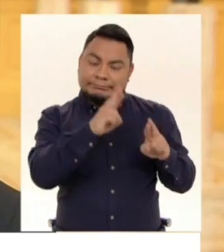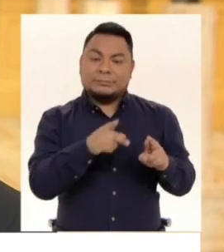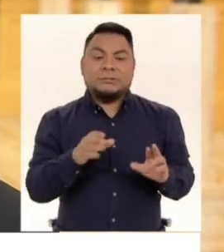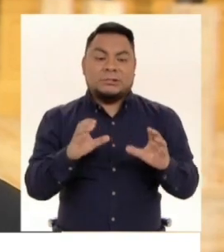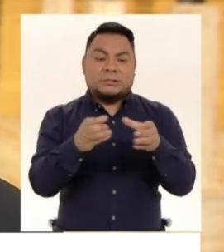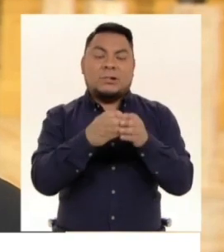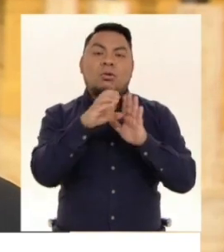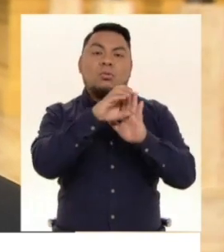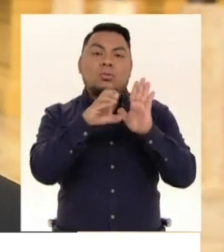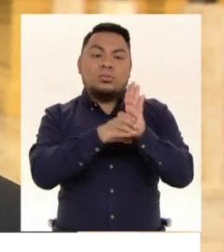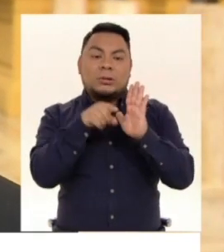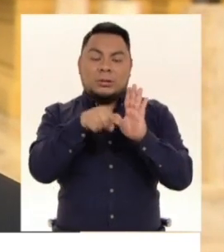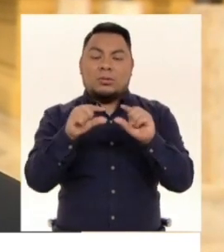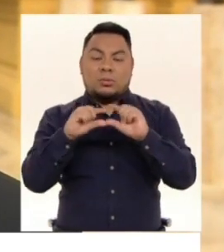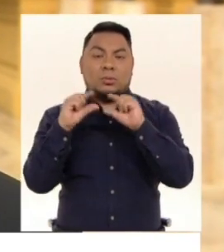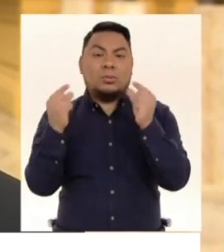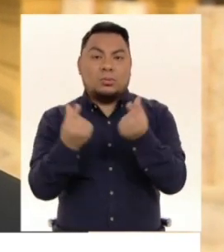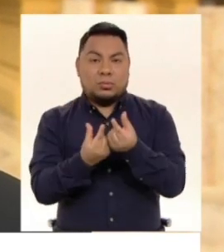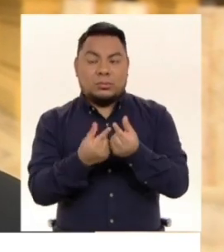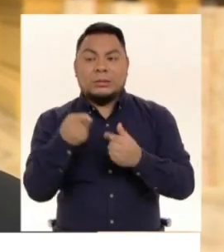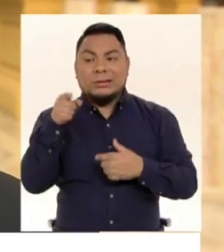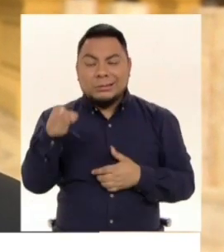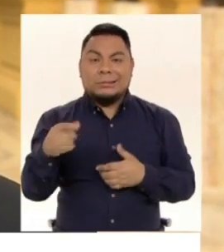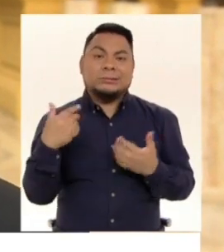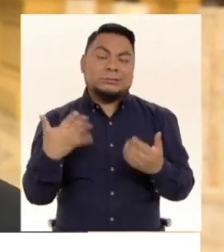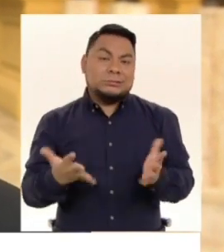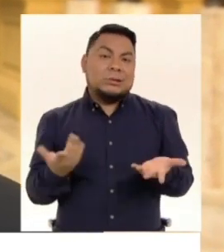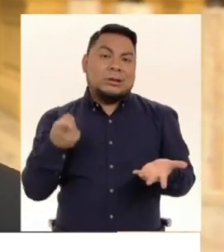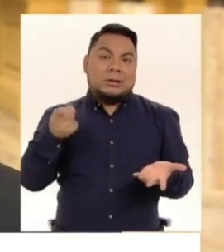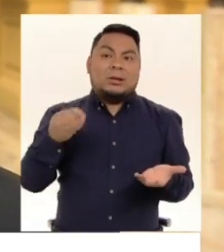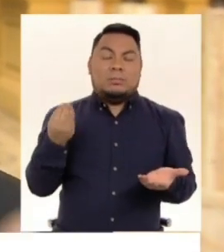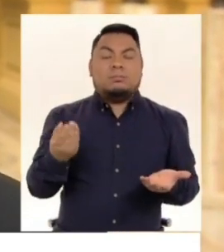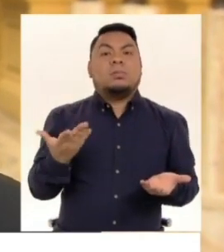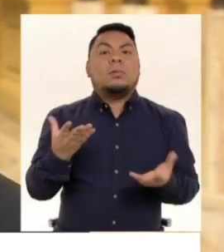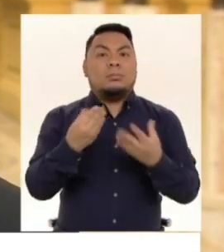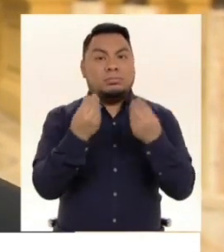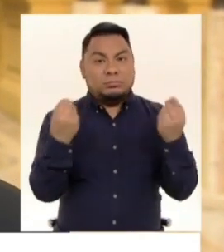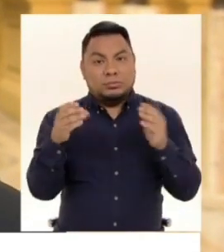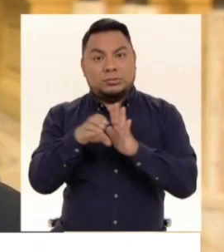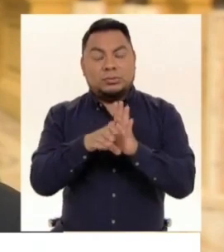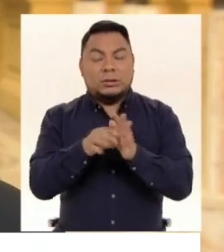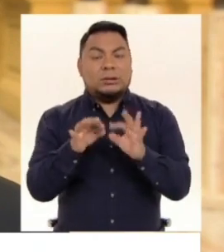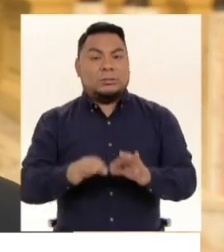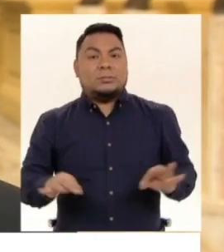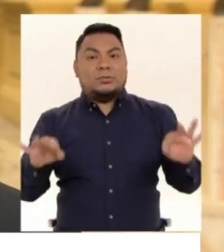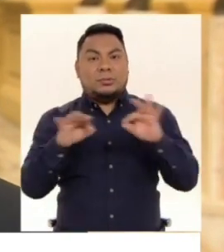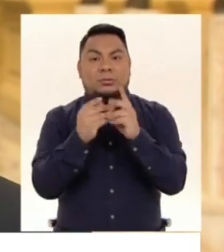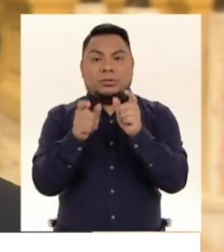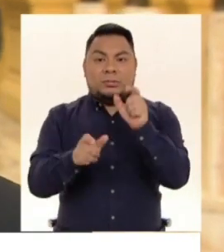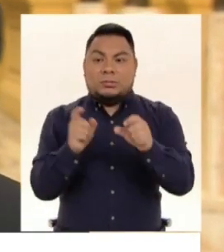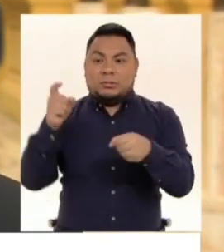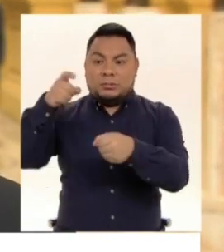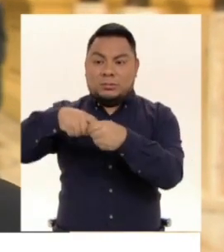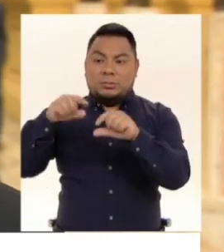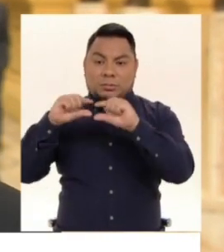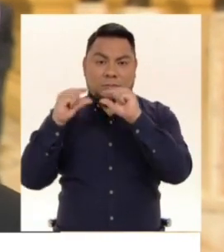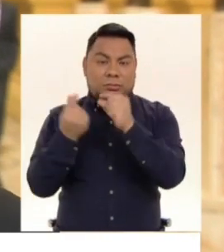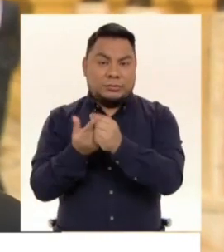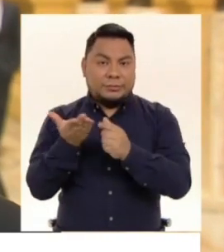Constitución es una de las comisiones que le llaman de nivel uno por la cantidad inclusive de personal que labora en esta comisión.